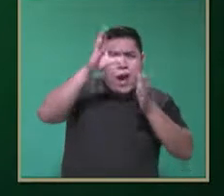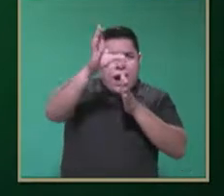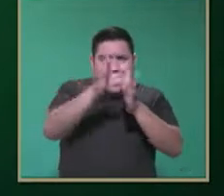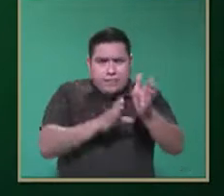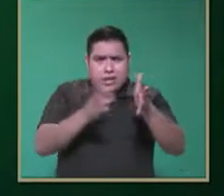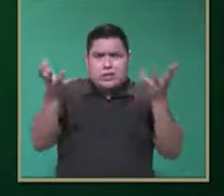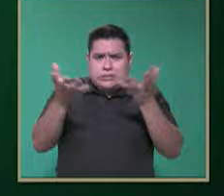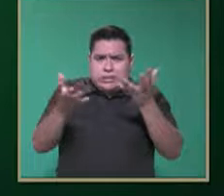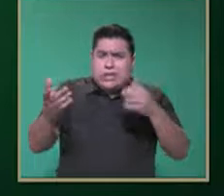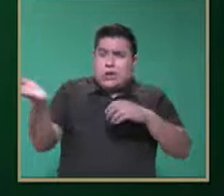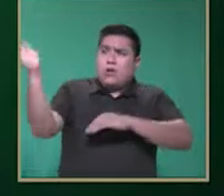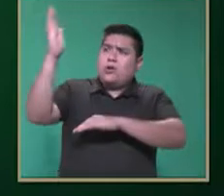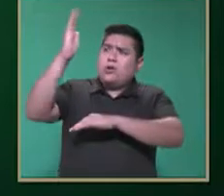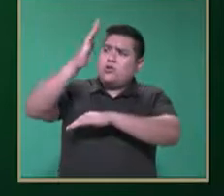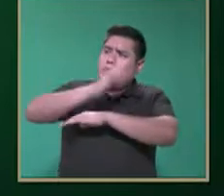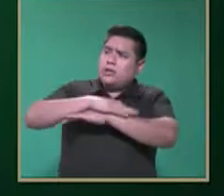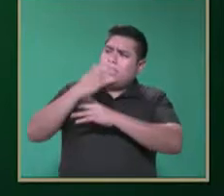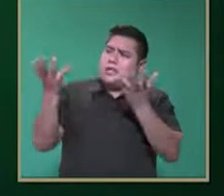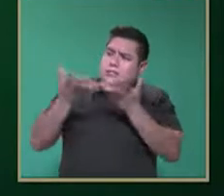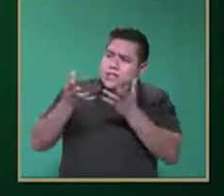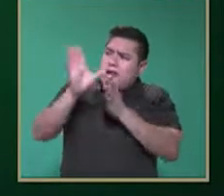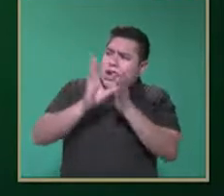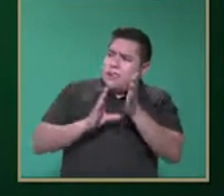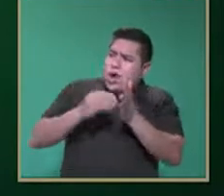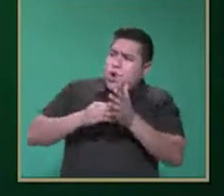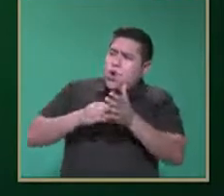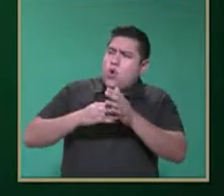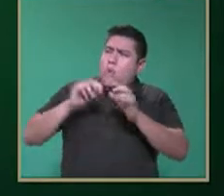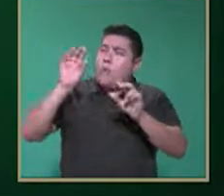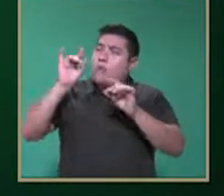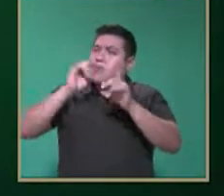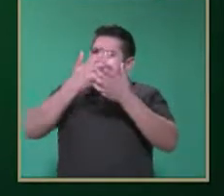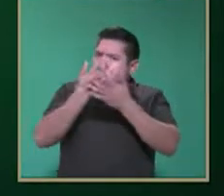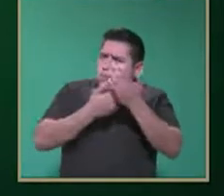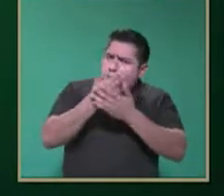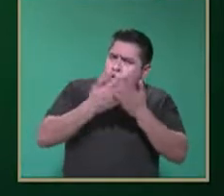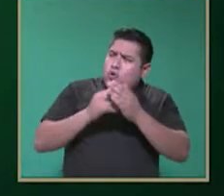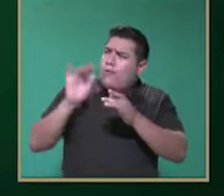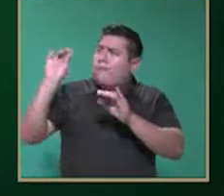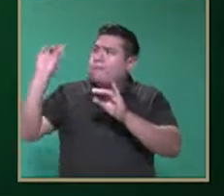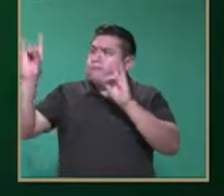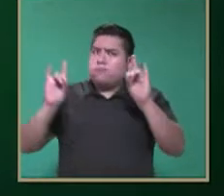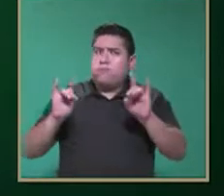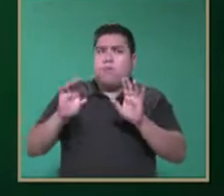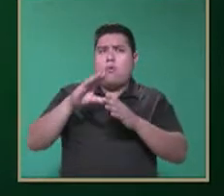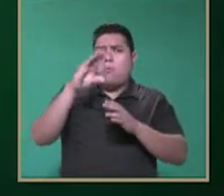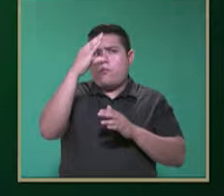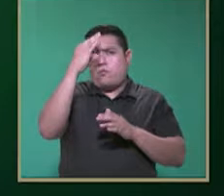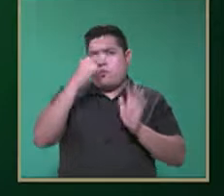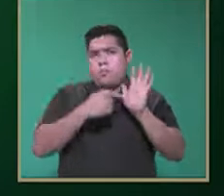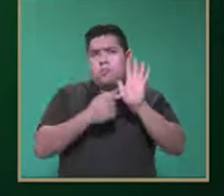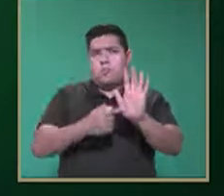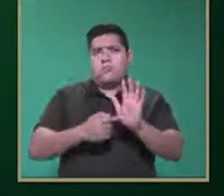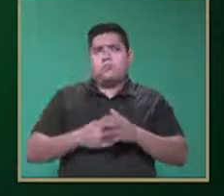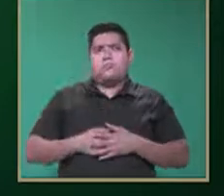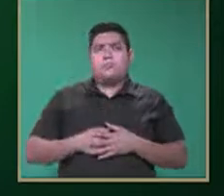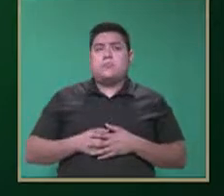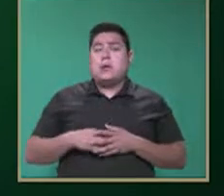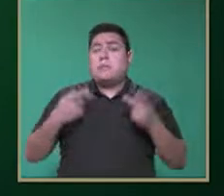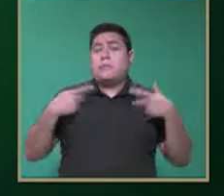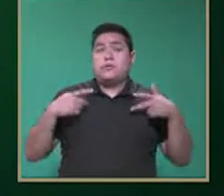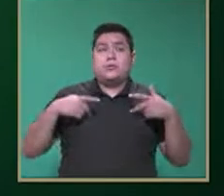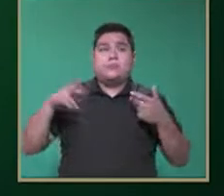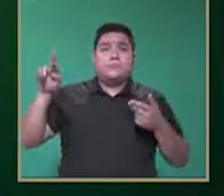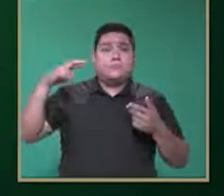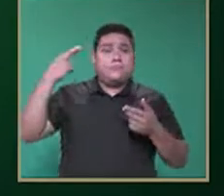lo podemos hacer? De manera escrita o de manera visual, como lo mostramos en la imagen. Para los que están